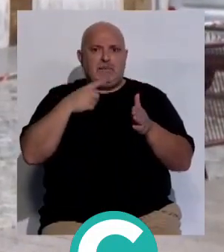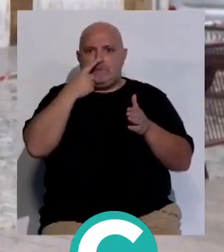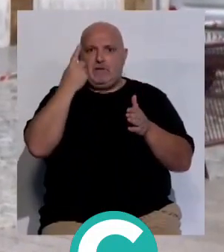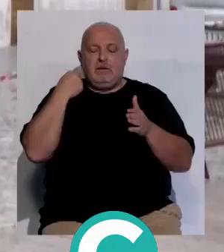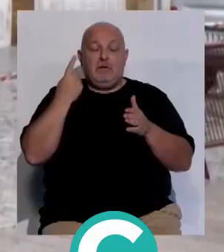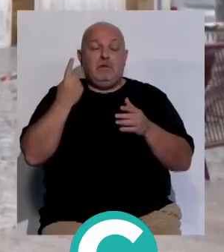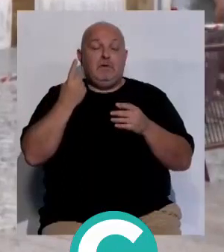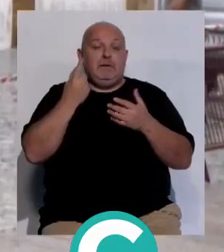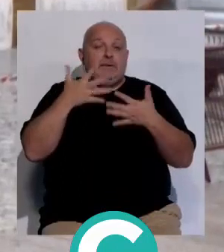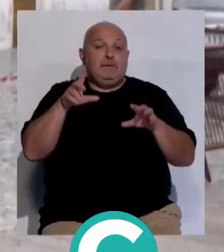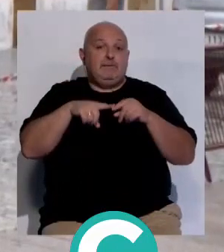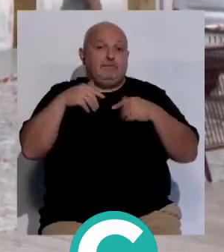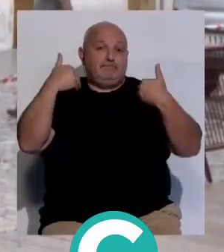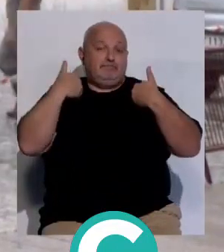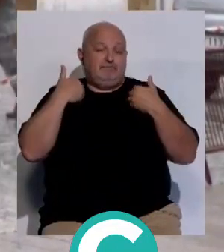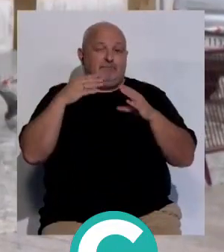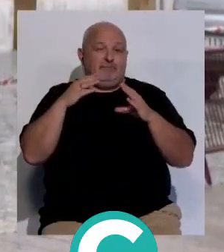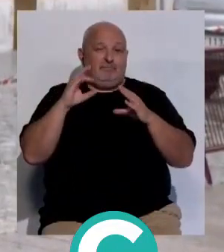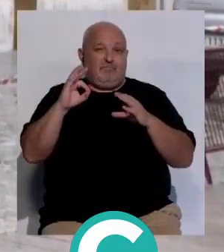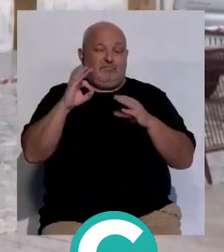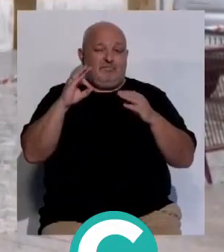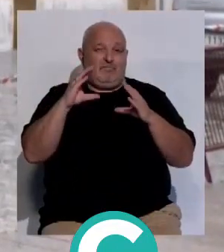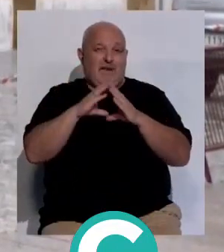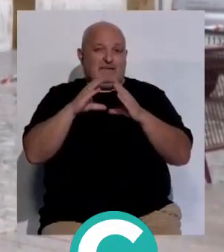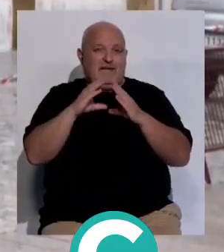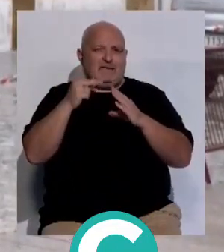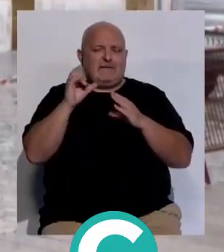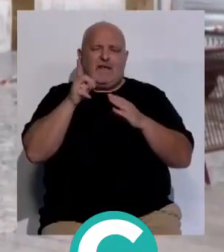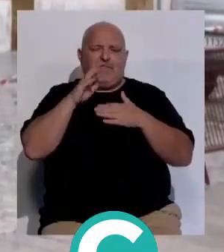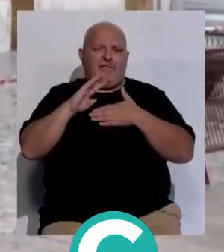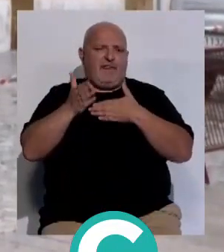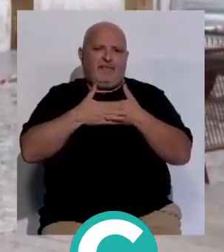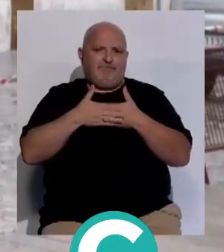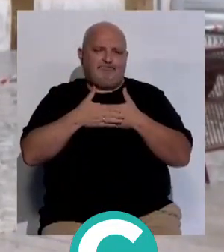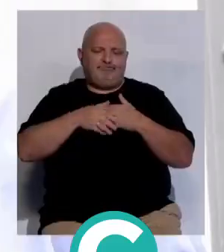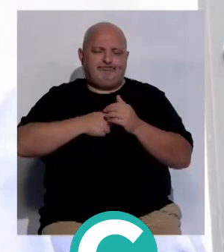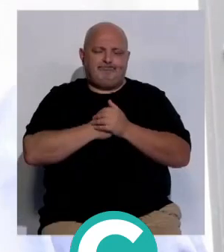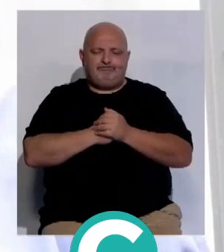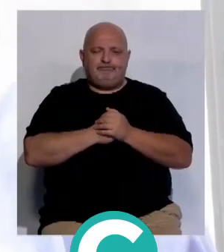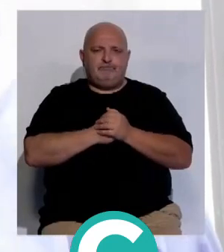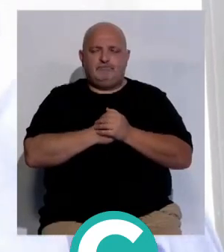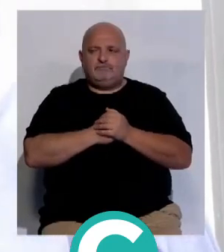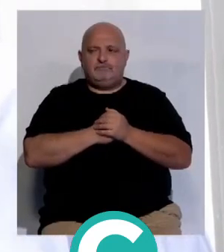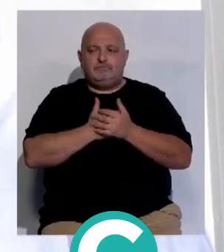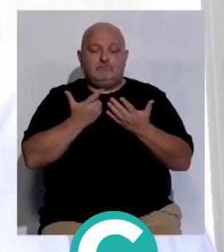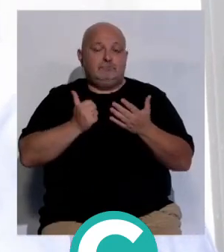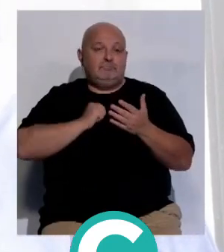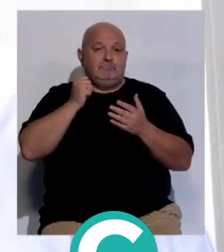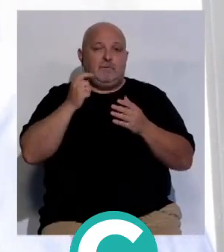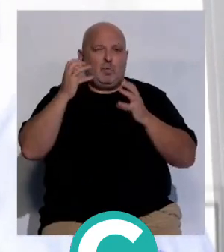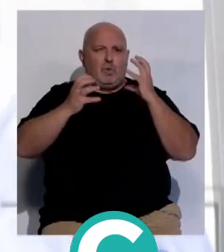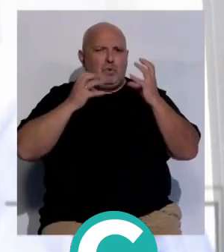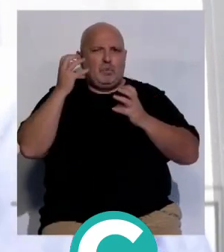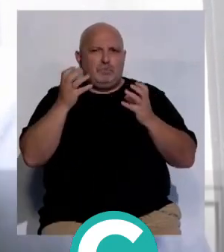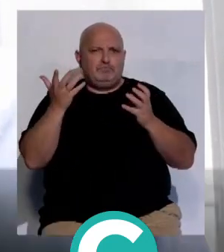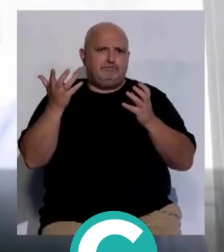indican fuentes de la propia castrense el templo permanecerá cerrado al público. Nada, fue el ruido